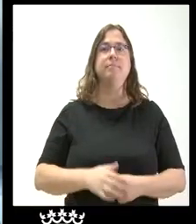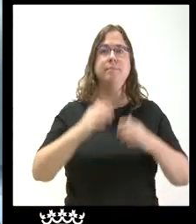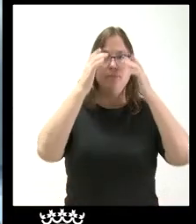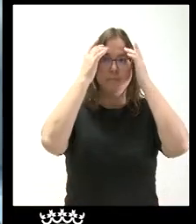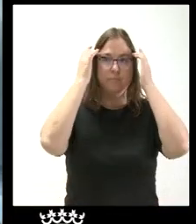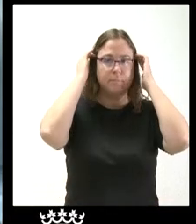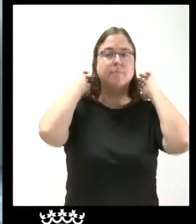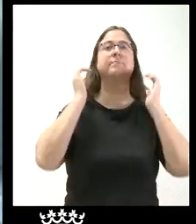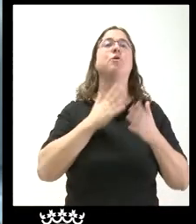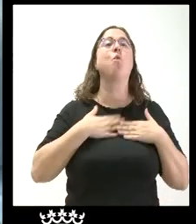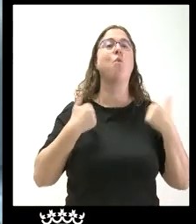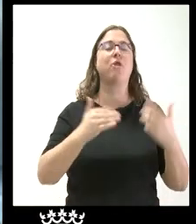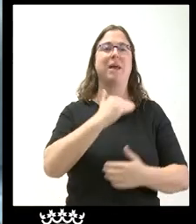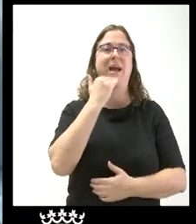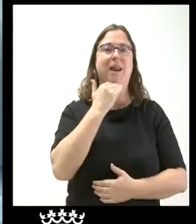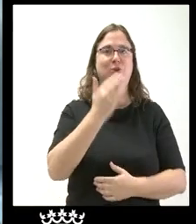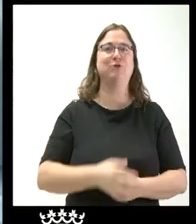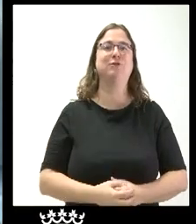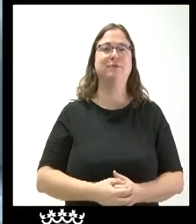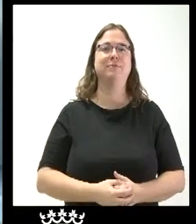este turno de preguntas cuando quieras Carlos adelante